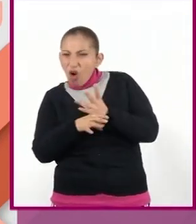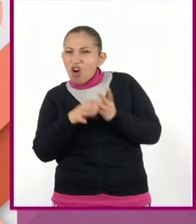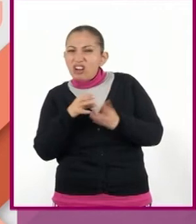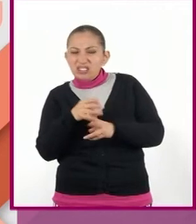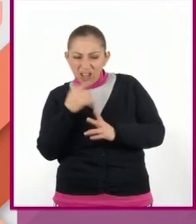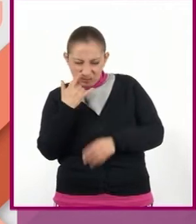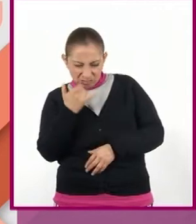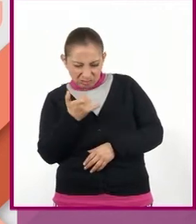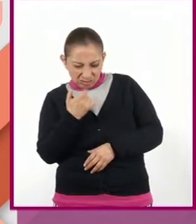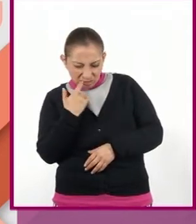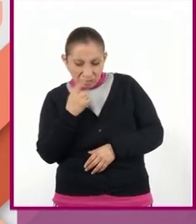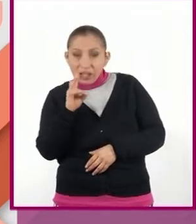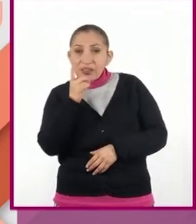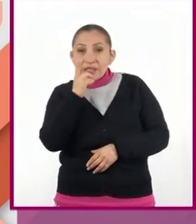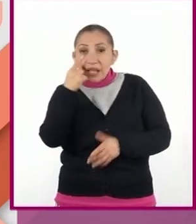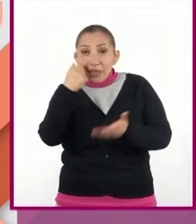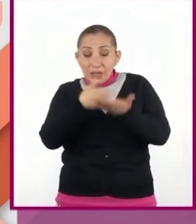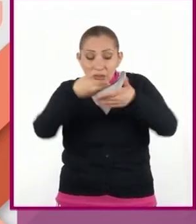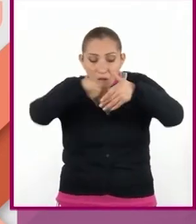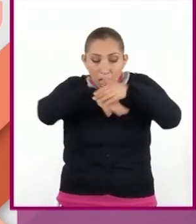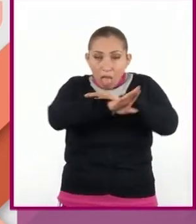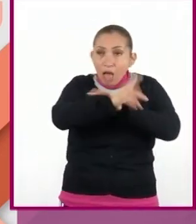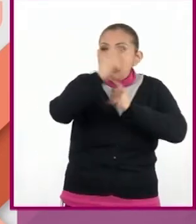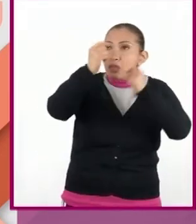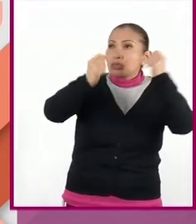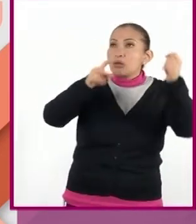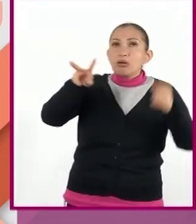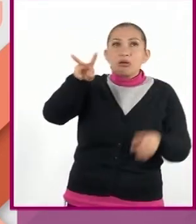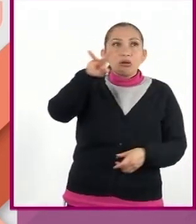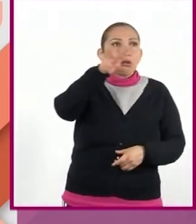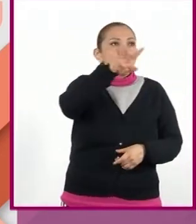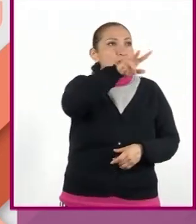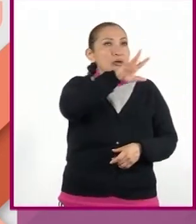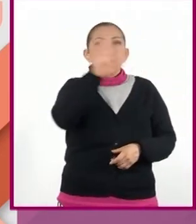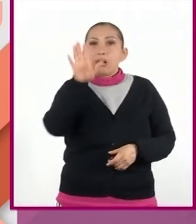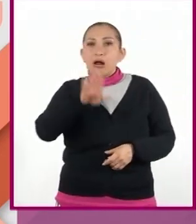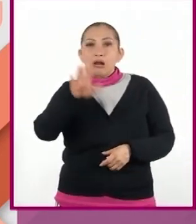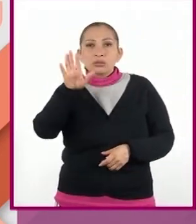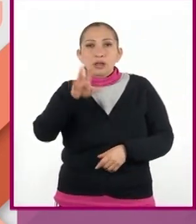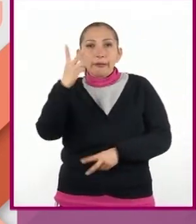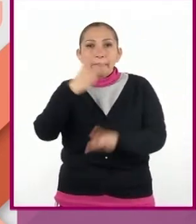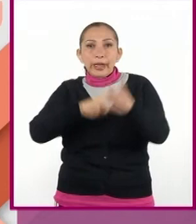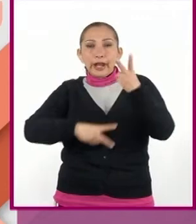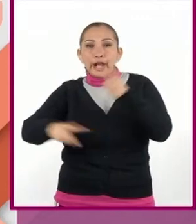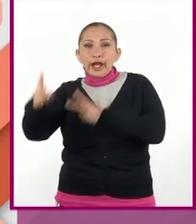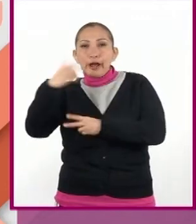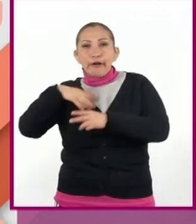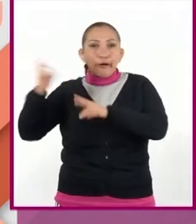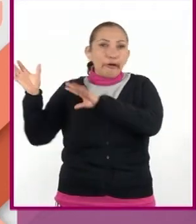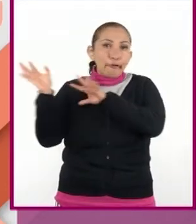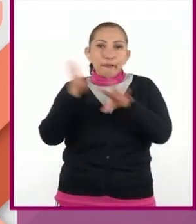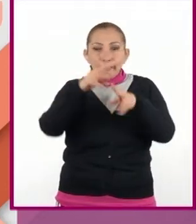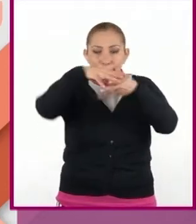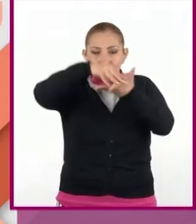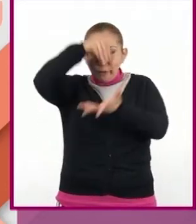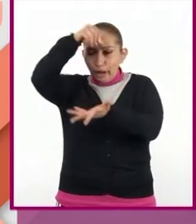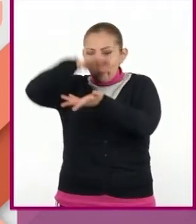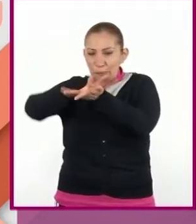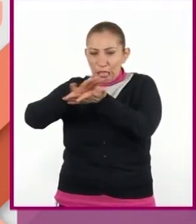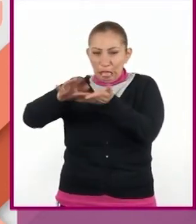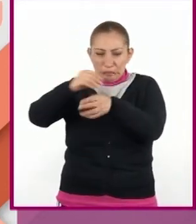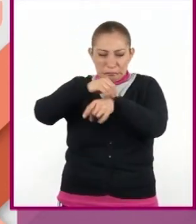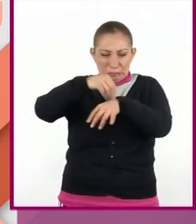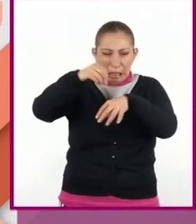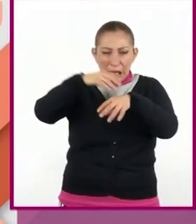Y para qué decir al interior de la tienda, parecía que por allí había pasado una tormenta de arena como esas